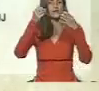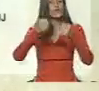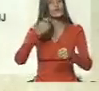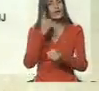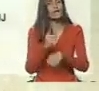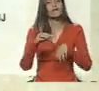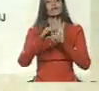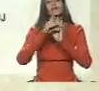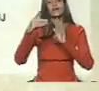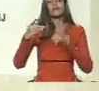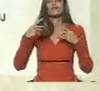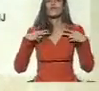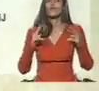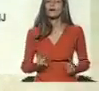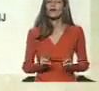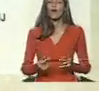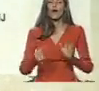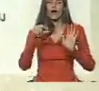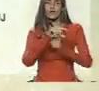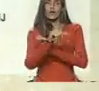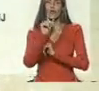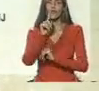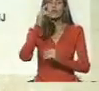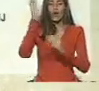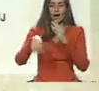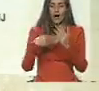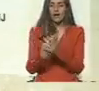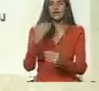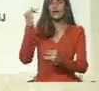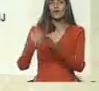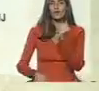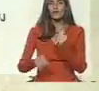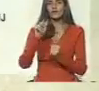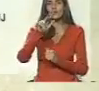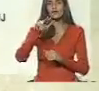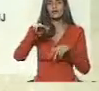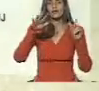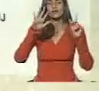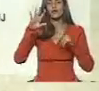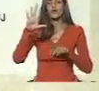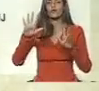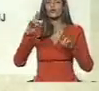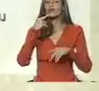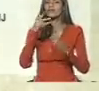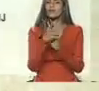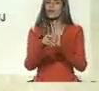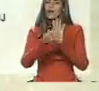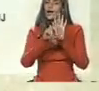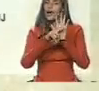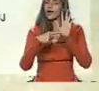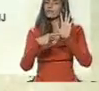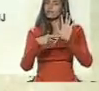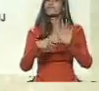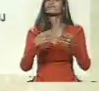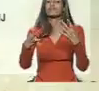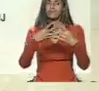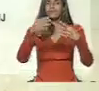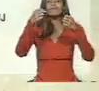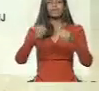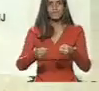La letra desde el artículo número uno hasta el último artículo, hasta el 378, que tiene el código orgánico penitenciario, pues